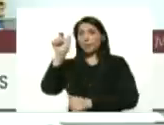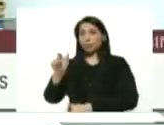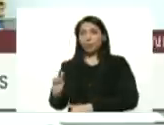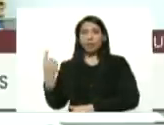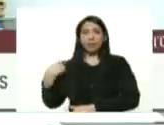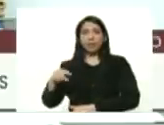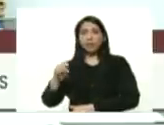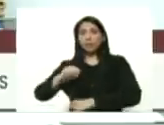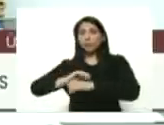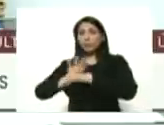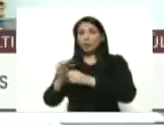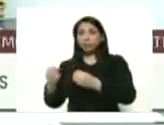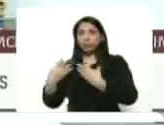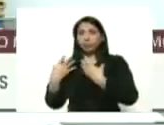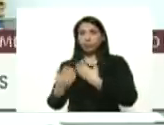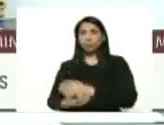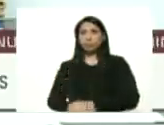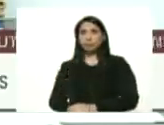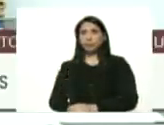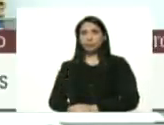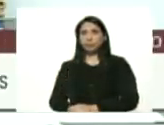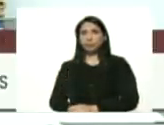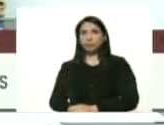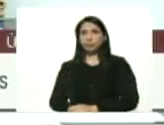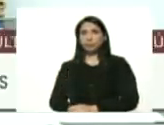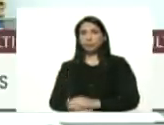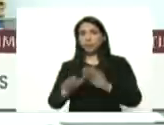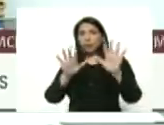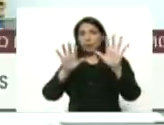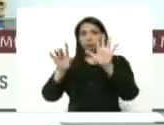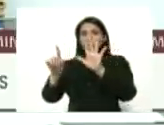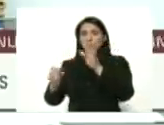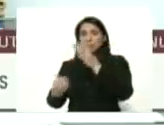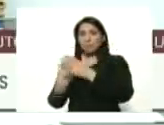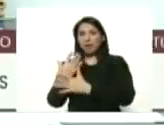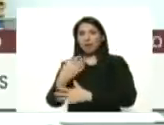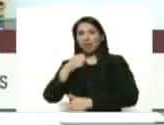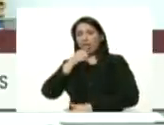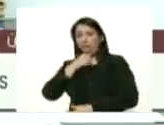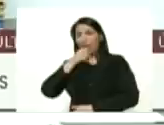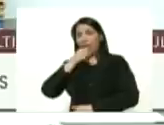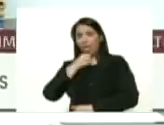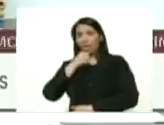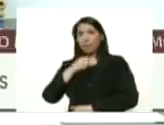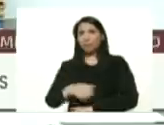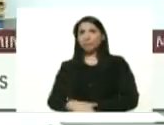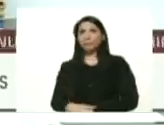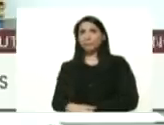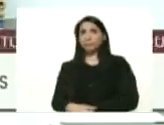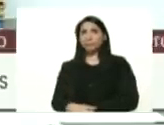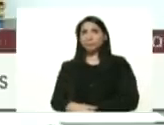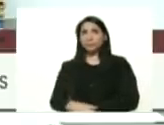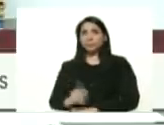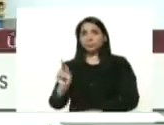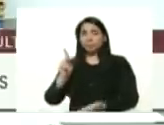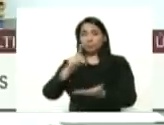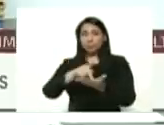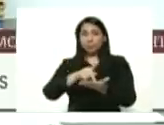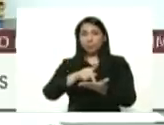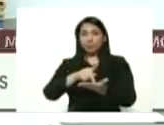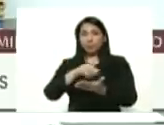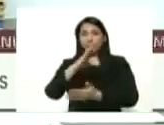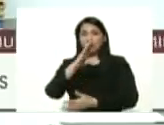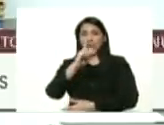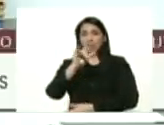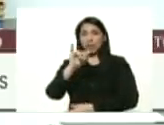tenido coronavirus desde el 16 de mayo presentó tos acudió a un centro sentinela